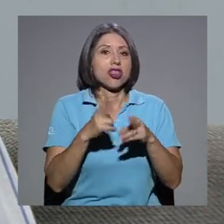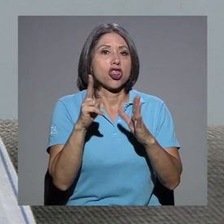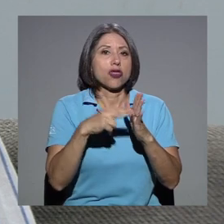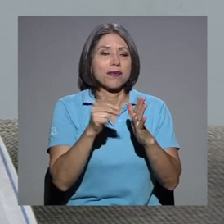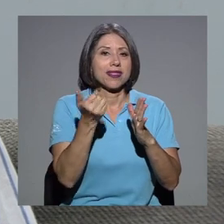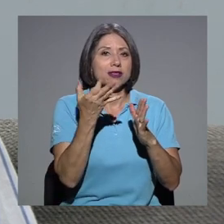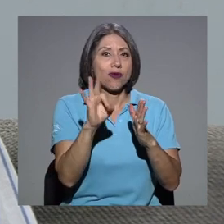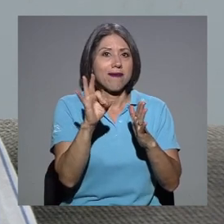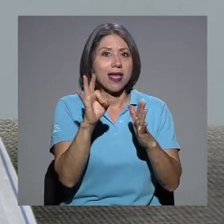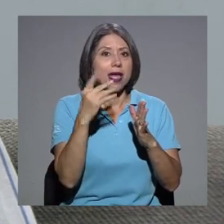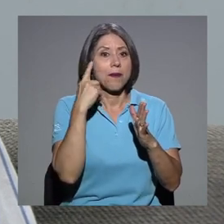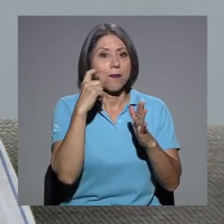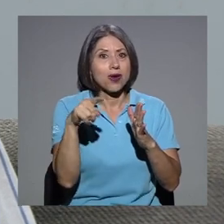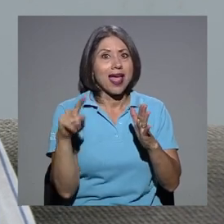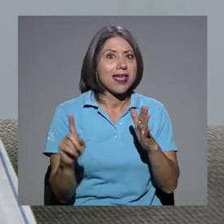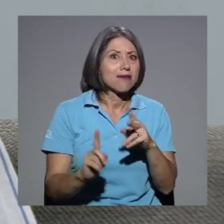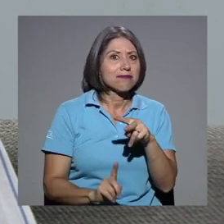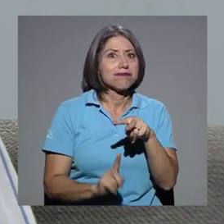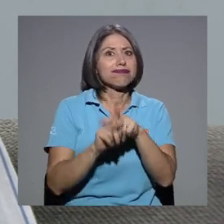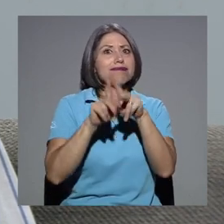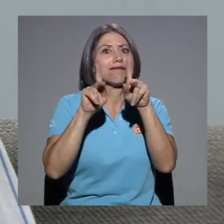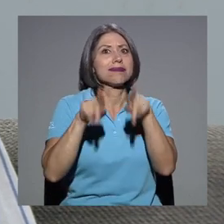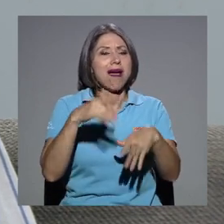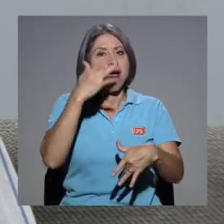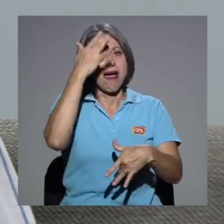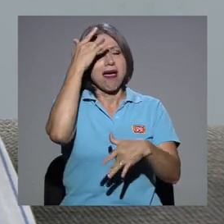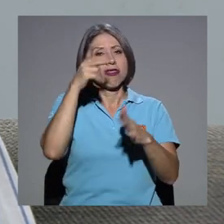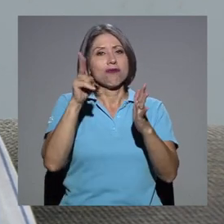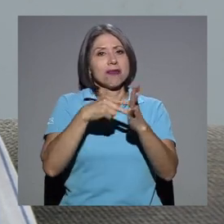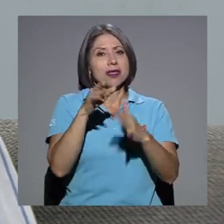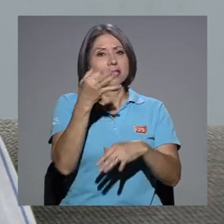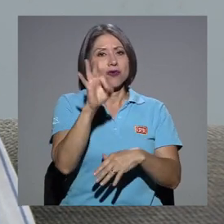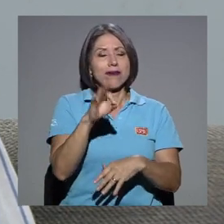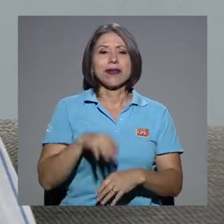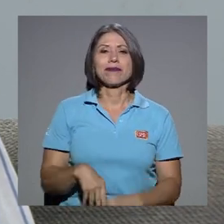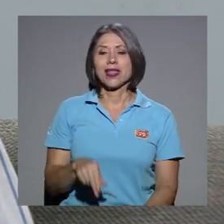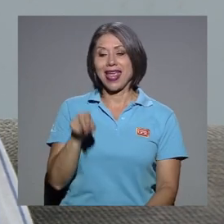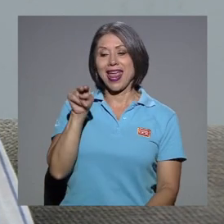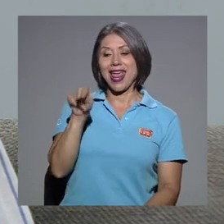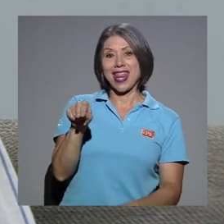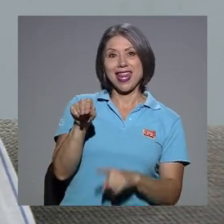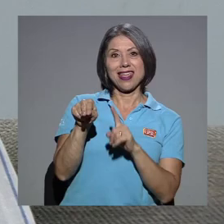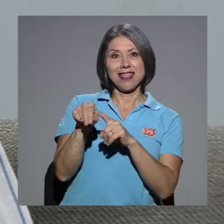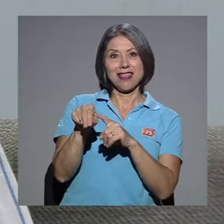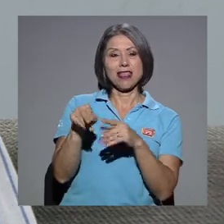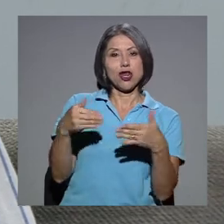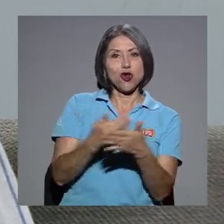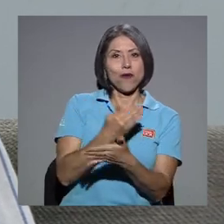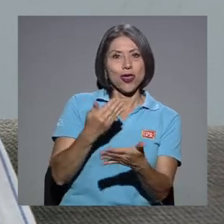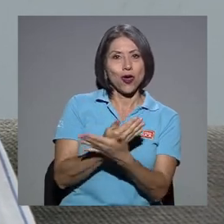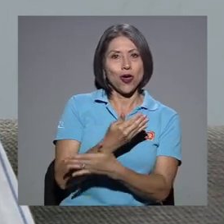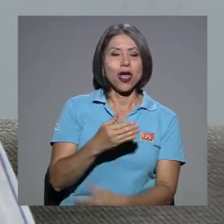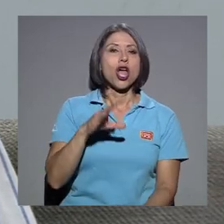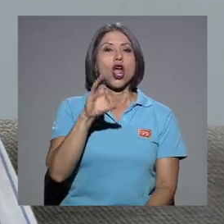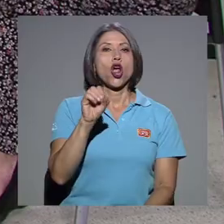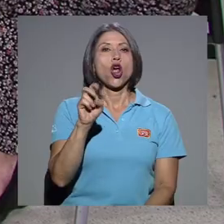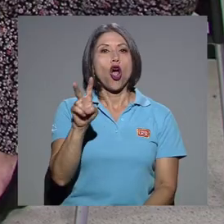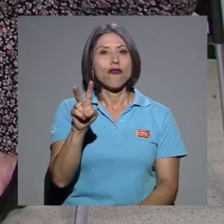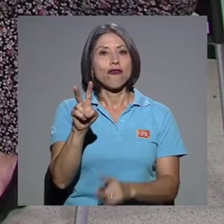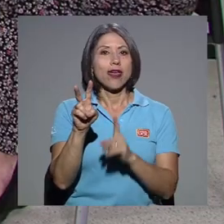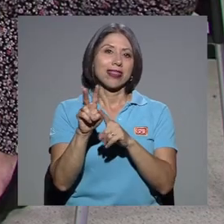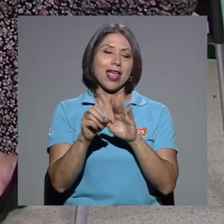porque aparecieron los primeros casos en el 2019, y N de novedoso y COVID de coronavirus.